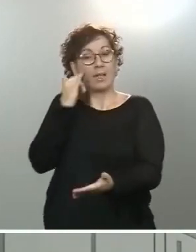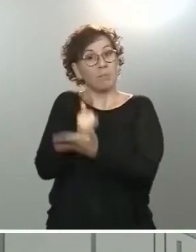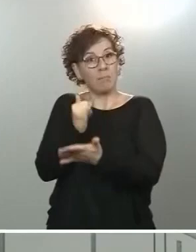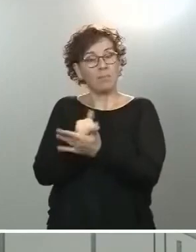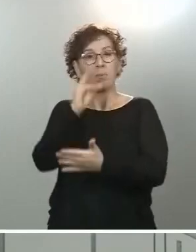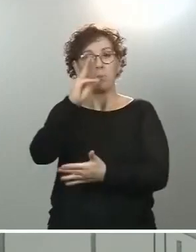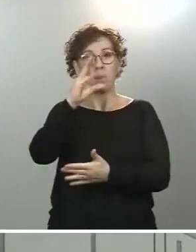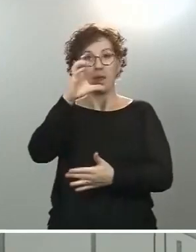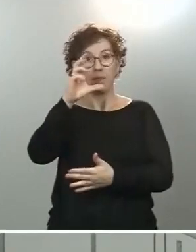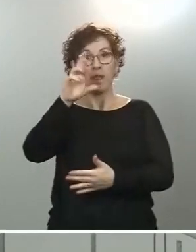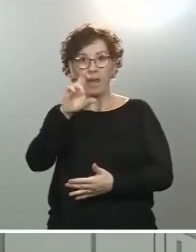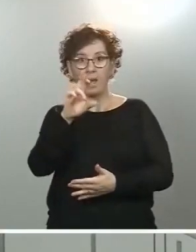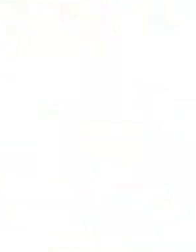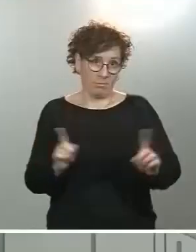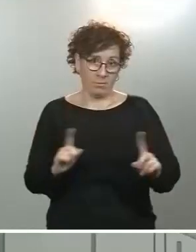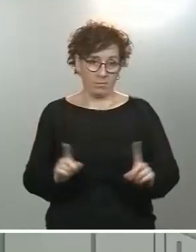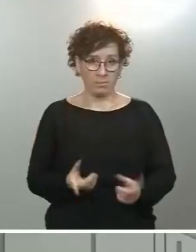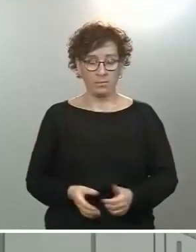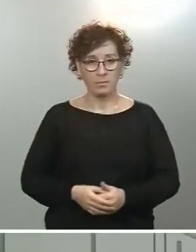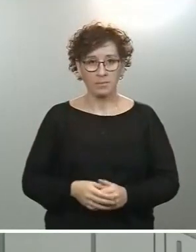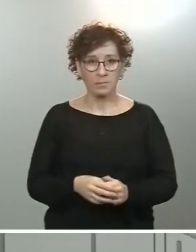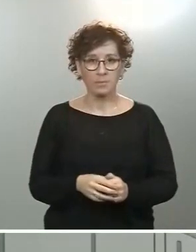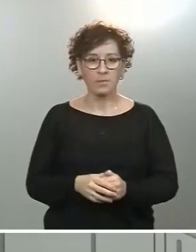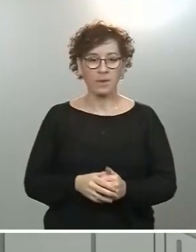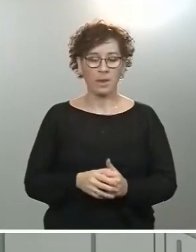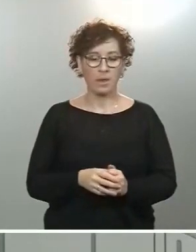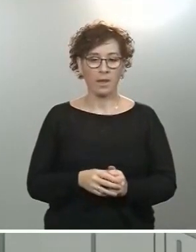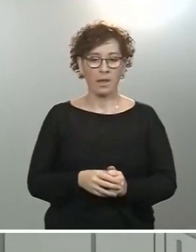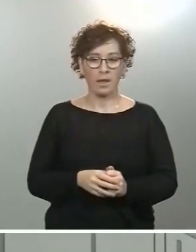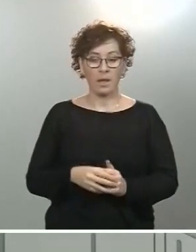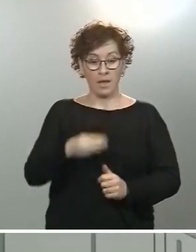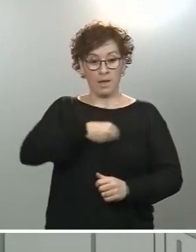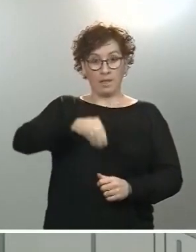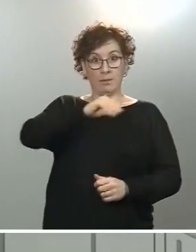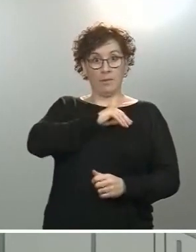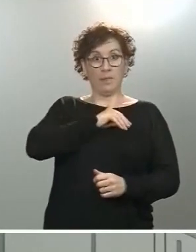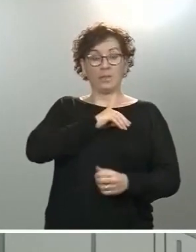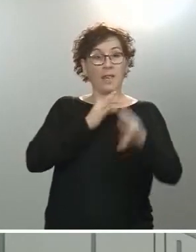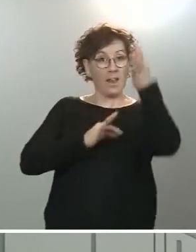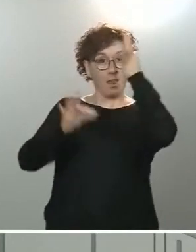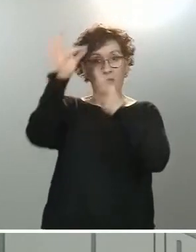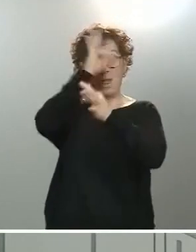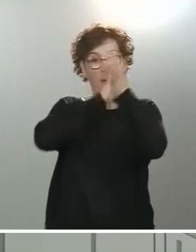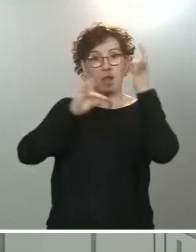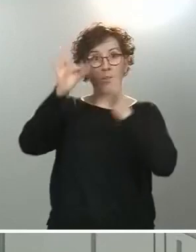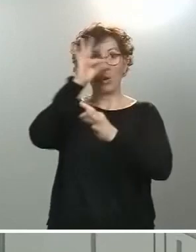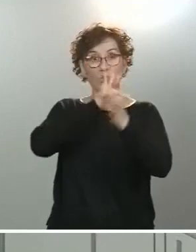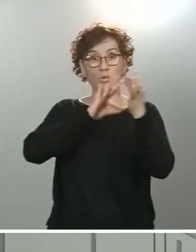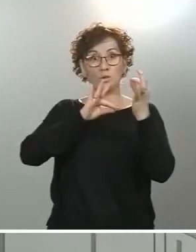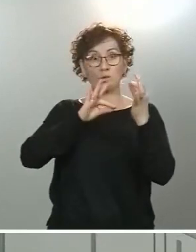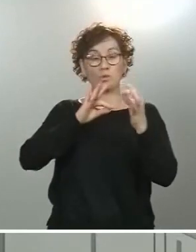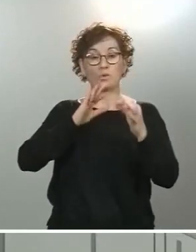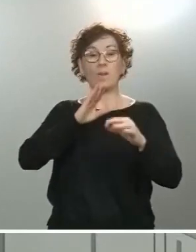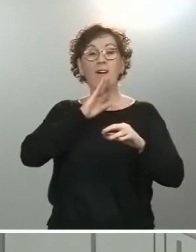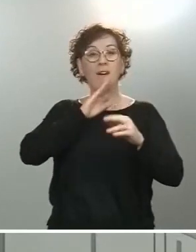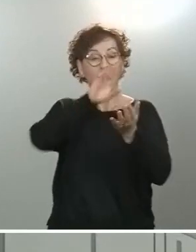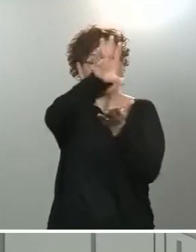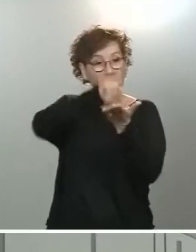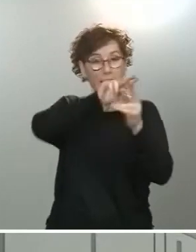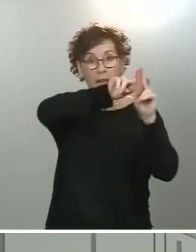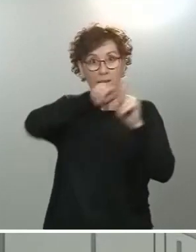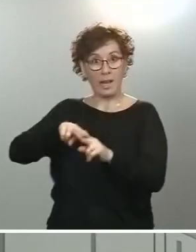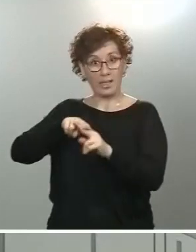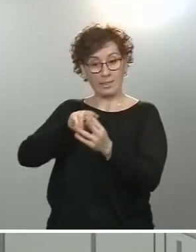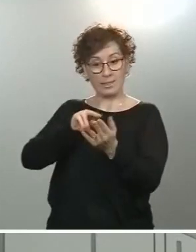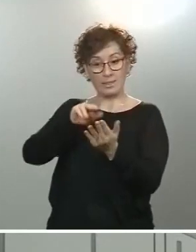de test, de pruebas diagnósticas que va haciendo. España envió la información de los datos de análisis que se realizan separado por